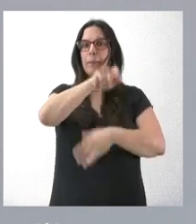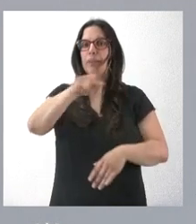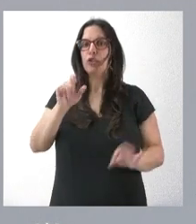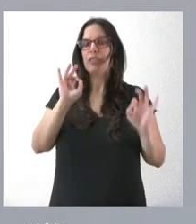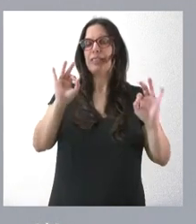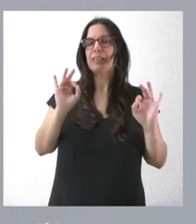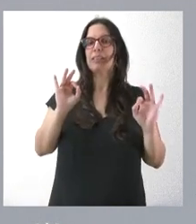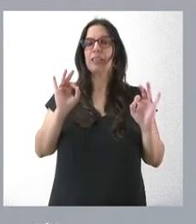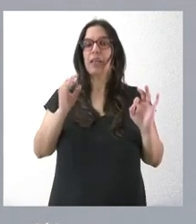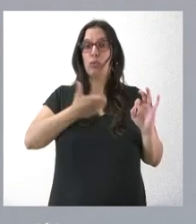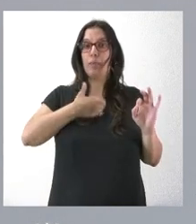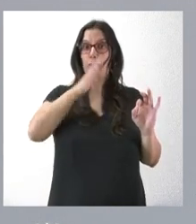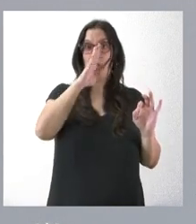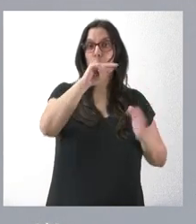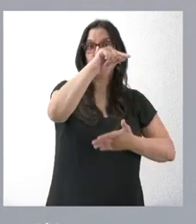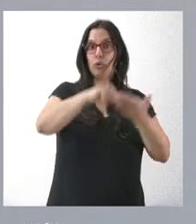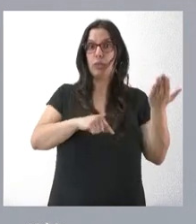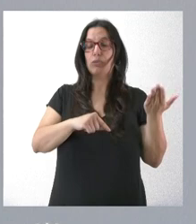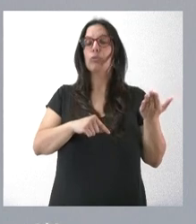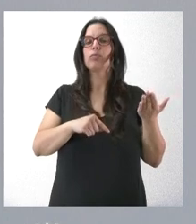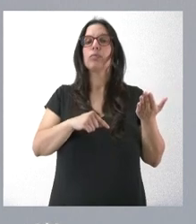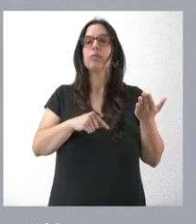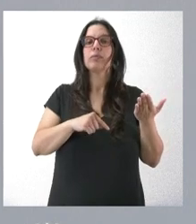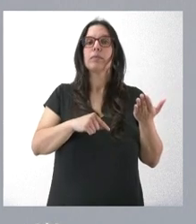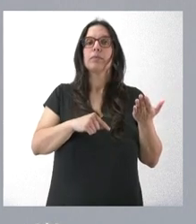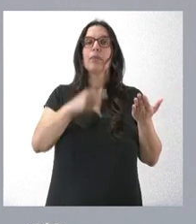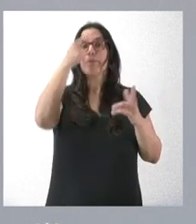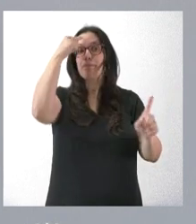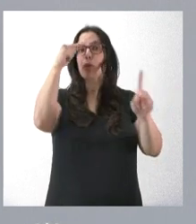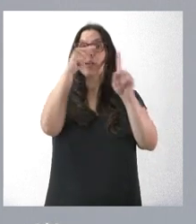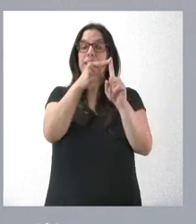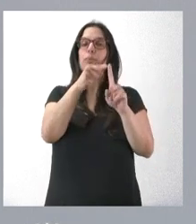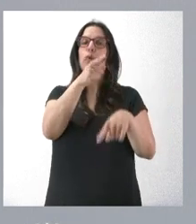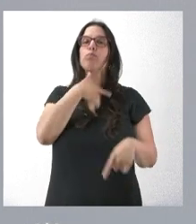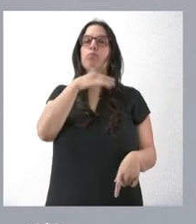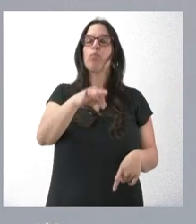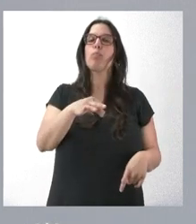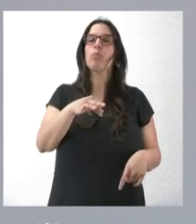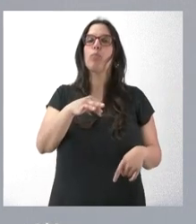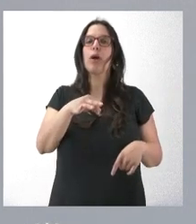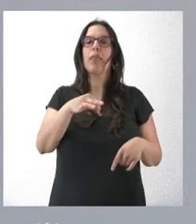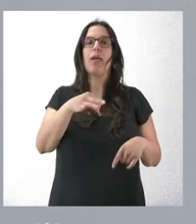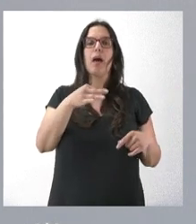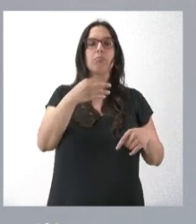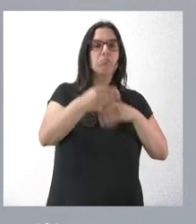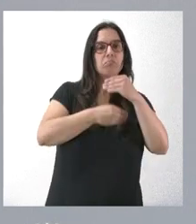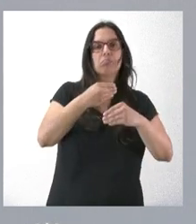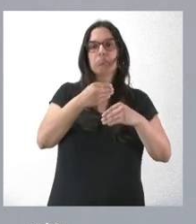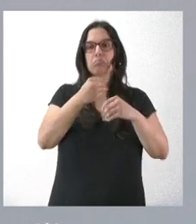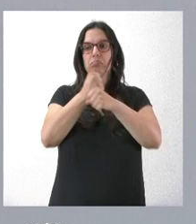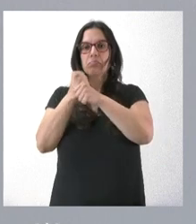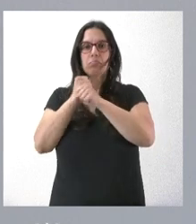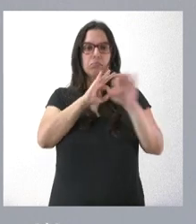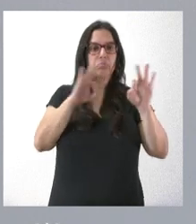por parte del ayuntamiento de Villafranca del Bierzo con el objetivo de que puedan hacer frente a las actuaciones relativas a la